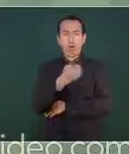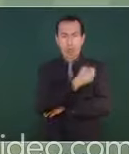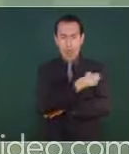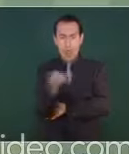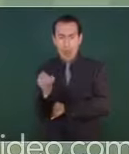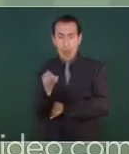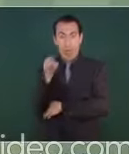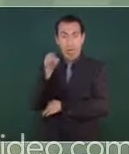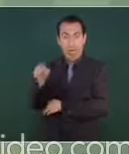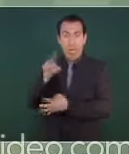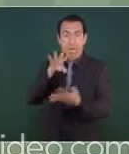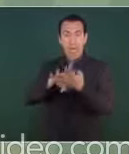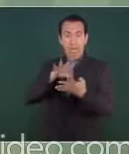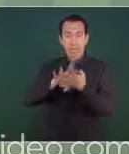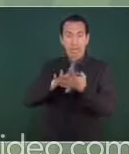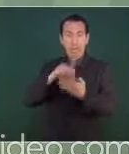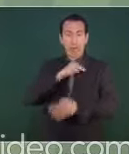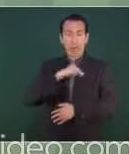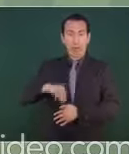el penal de Ocampo.